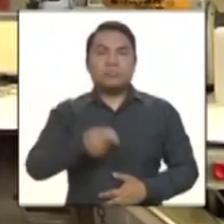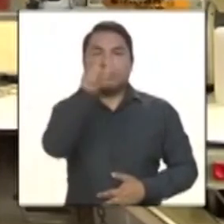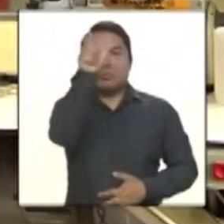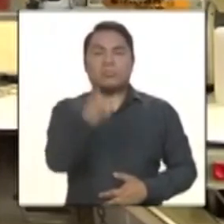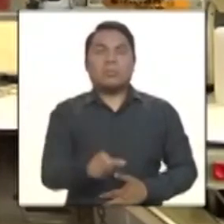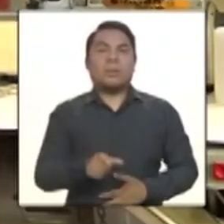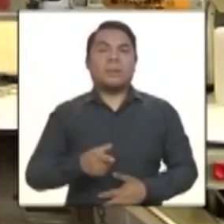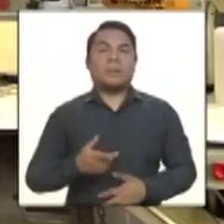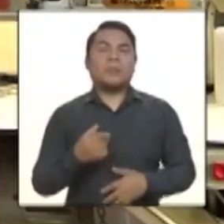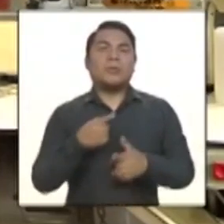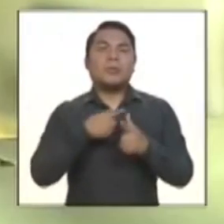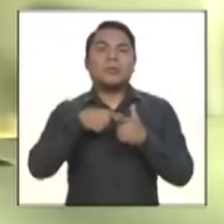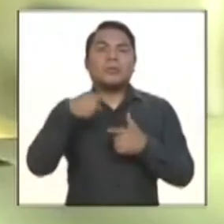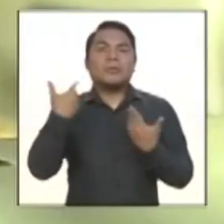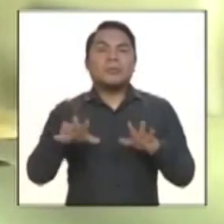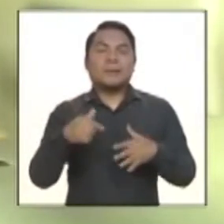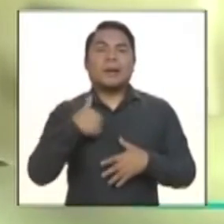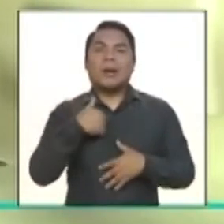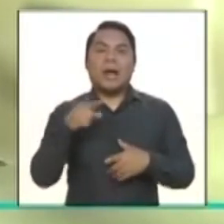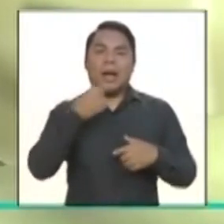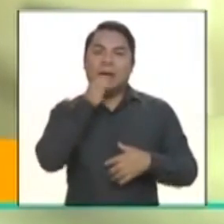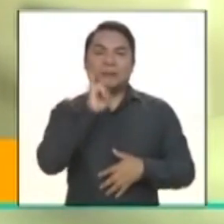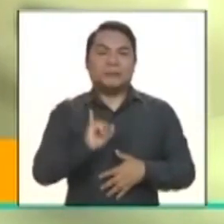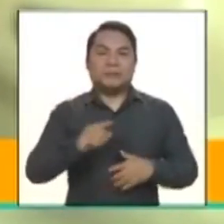me he quedado así.